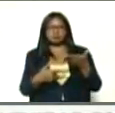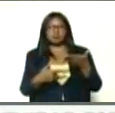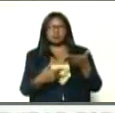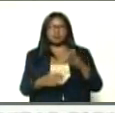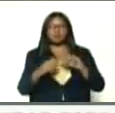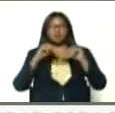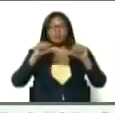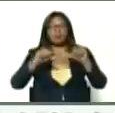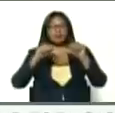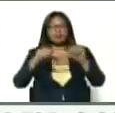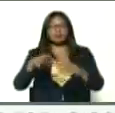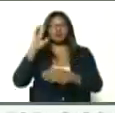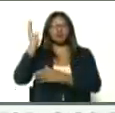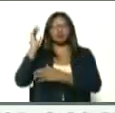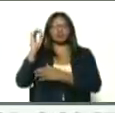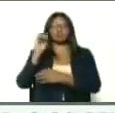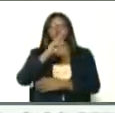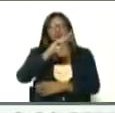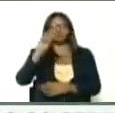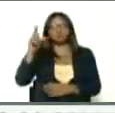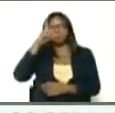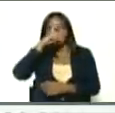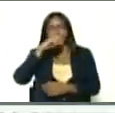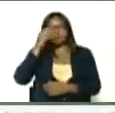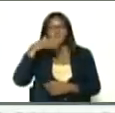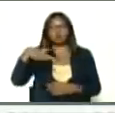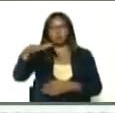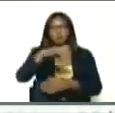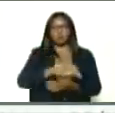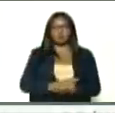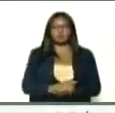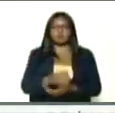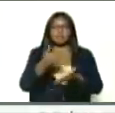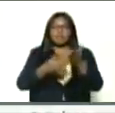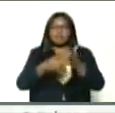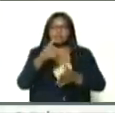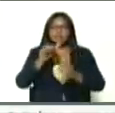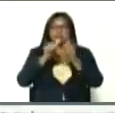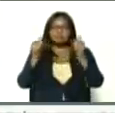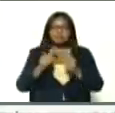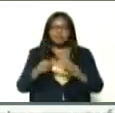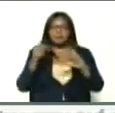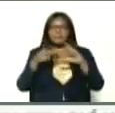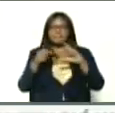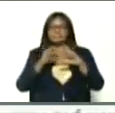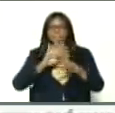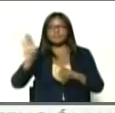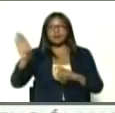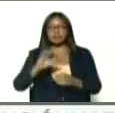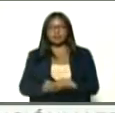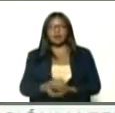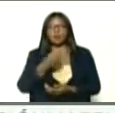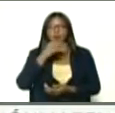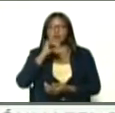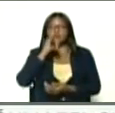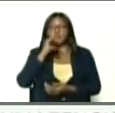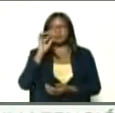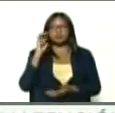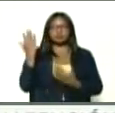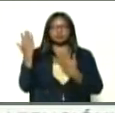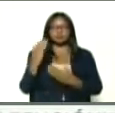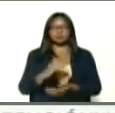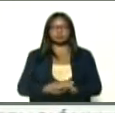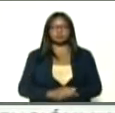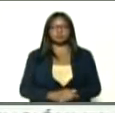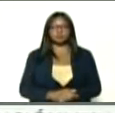avance, del Congreso Bicentenario, los Pueblos, la inscripción, en el sistema patria, buenas noticias, adelante, Héctor